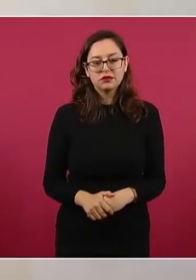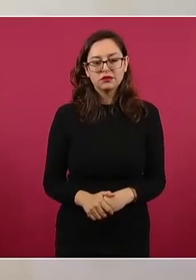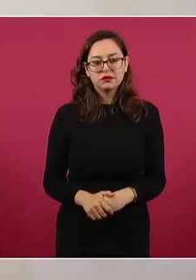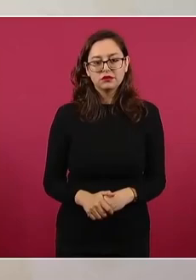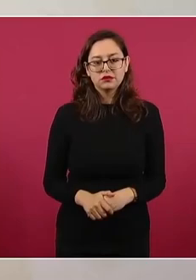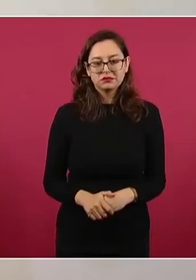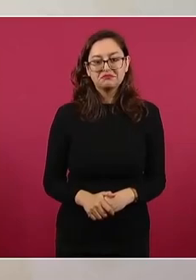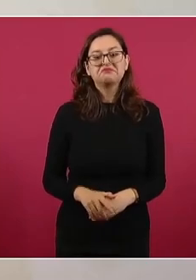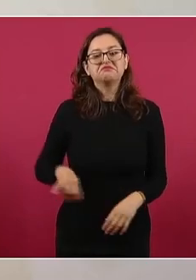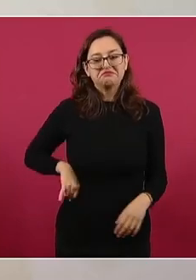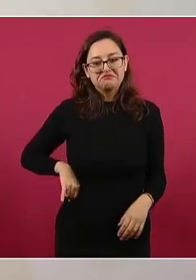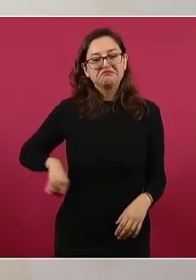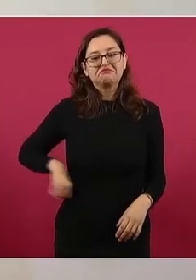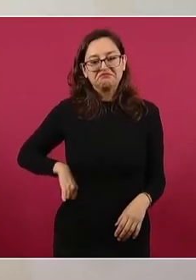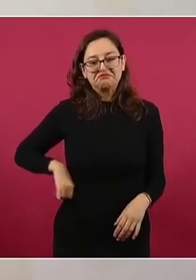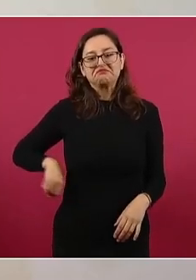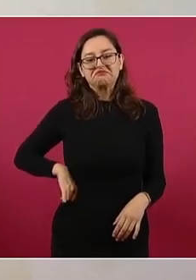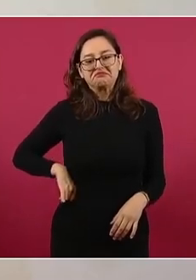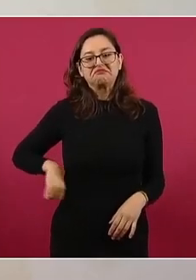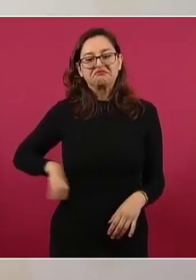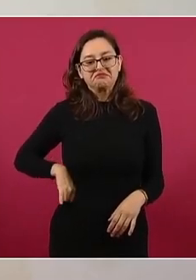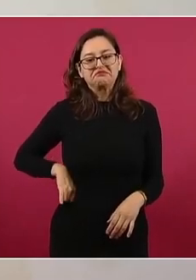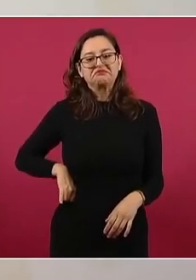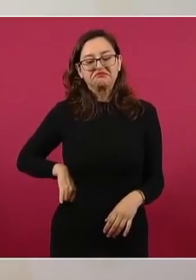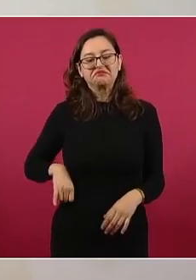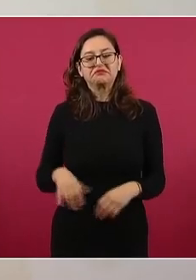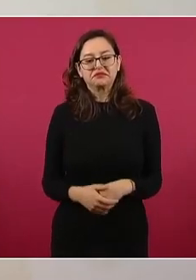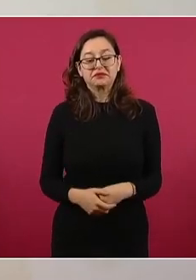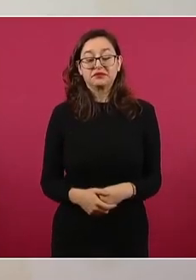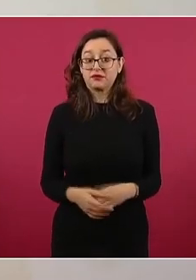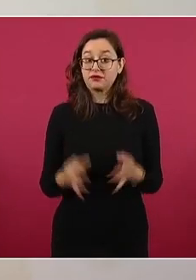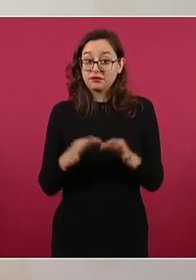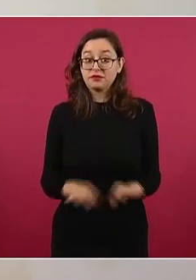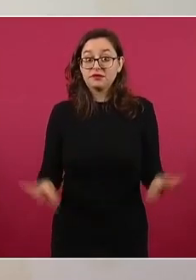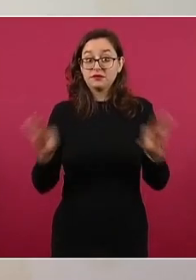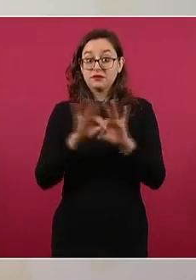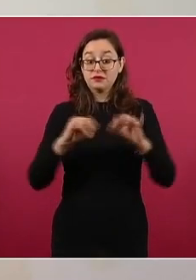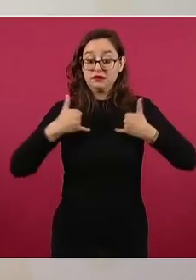Es muy interesante todo esto para los jóvenes. es?